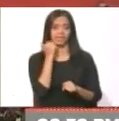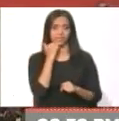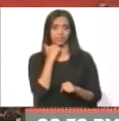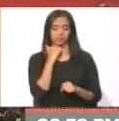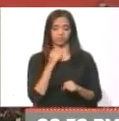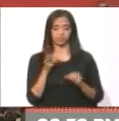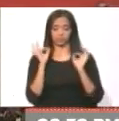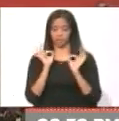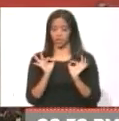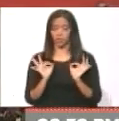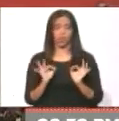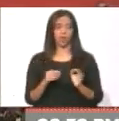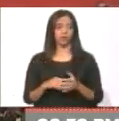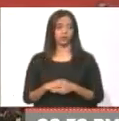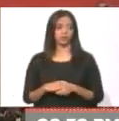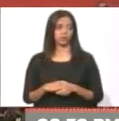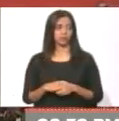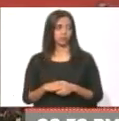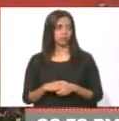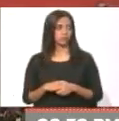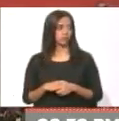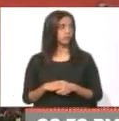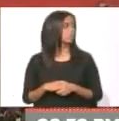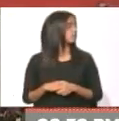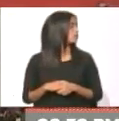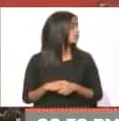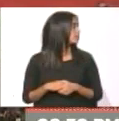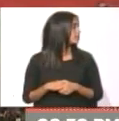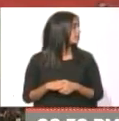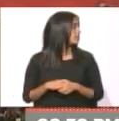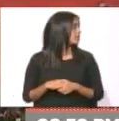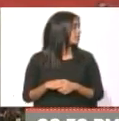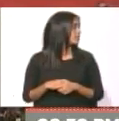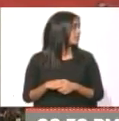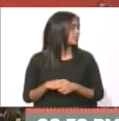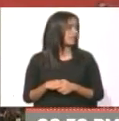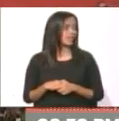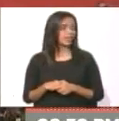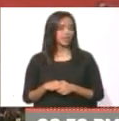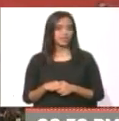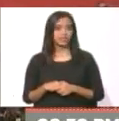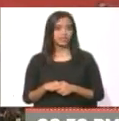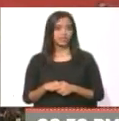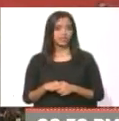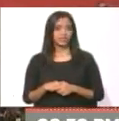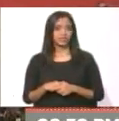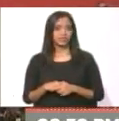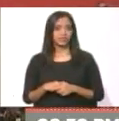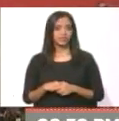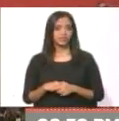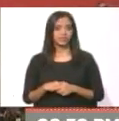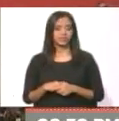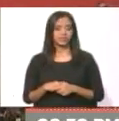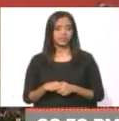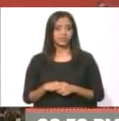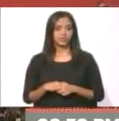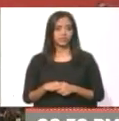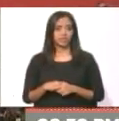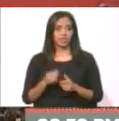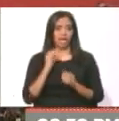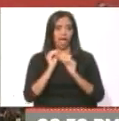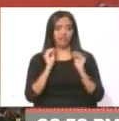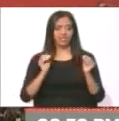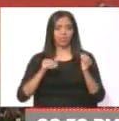cual fue capturado. Pero el compañero no es ningún terrorista. Y quien lo denuncia es otro compañero, porque